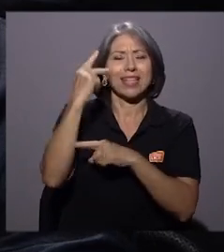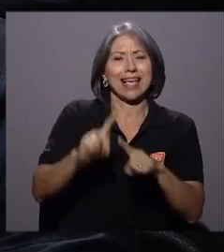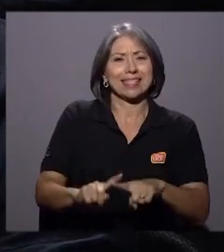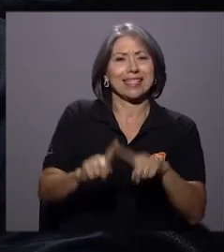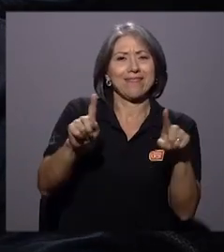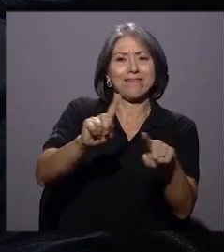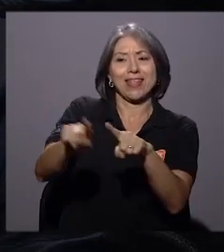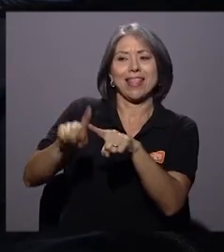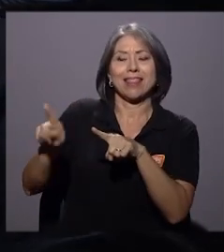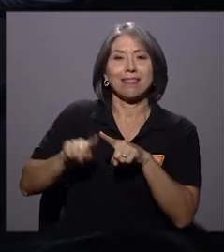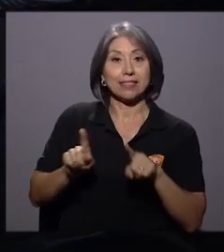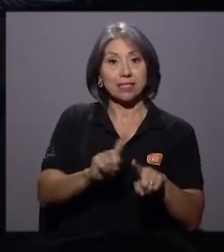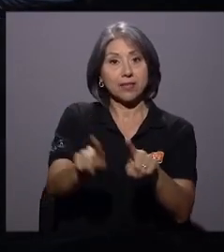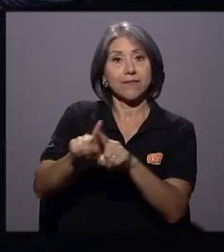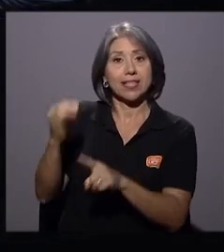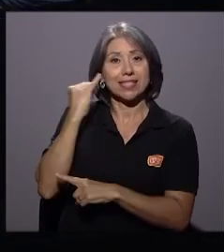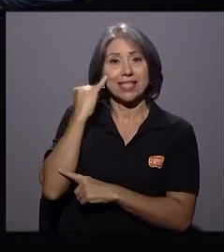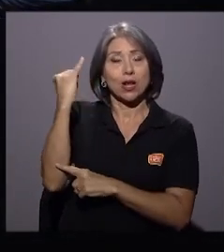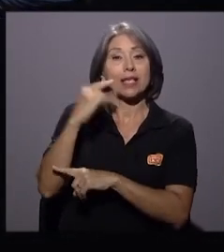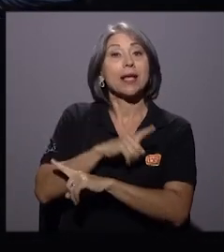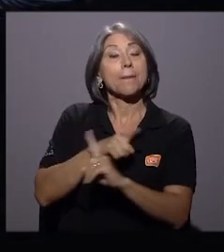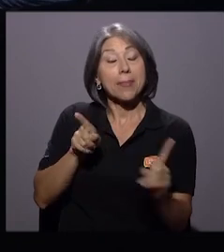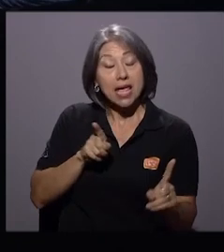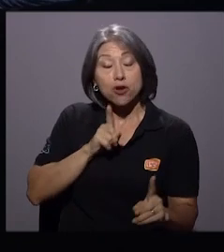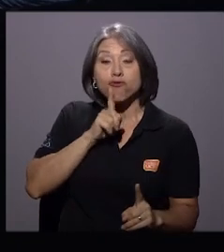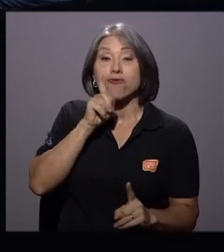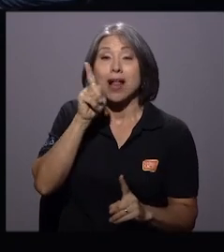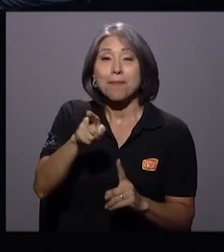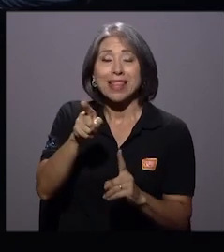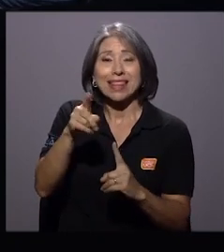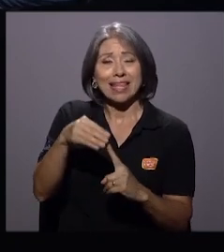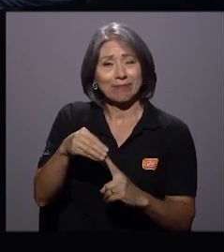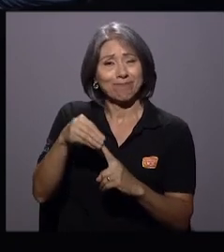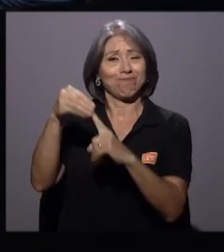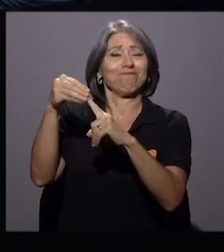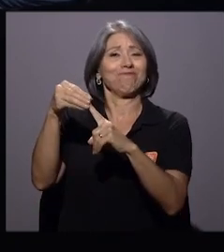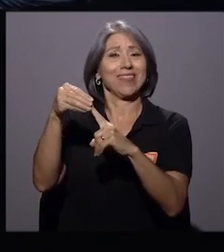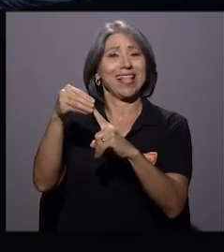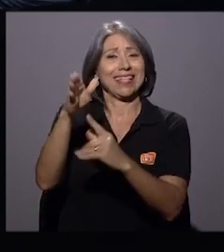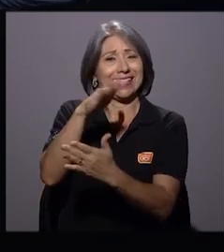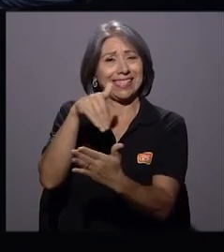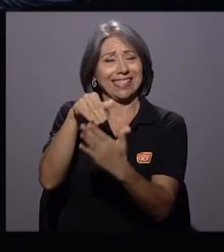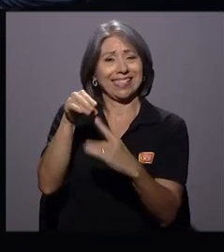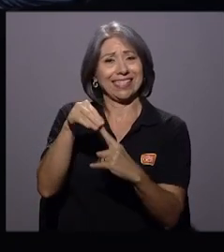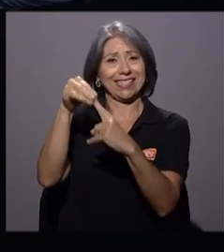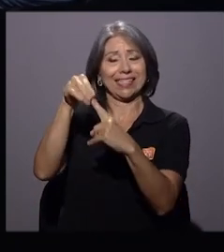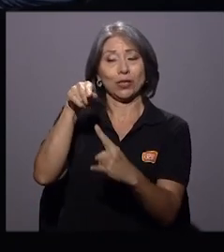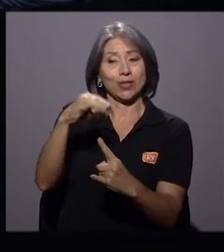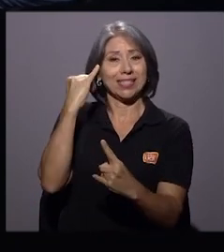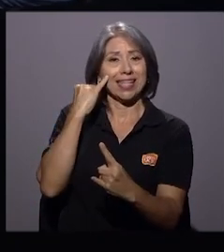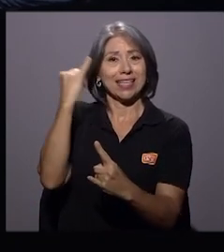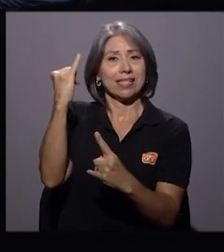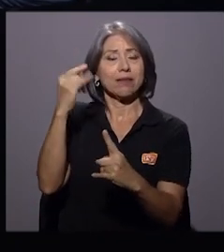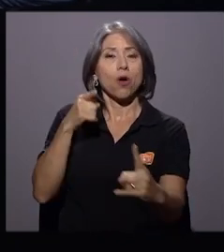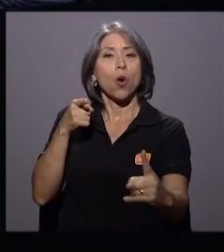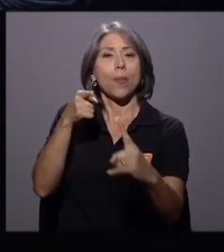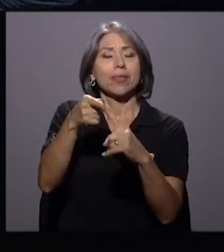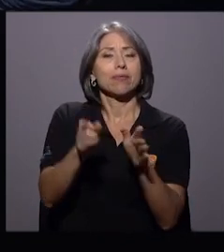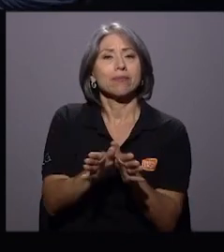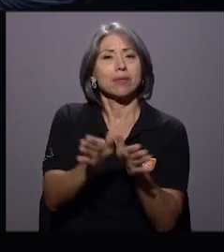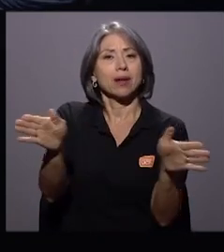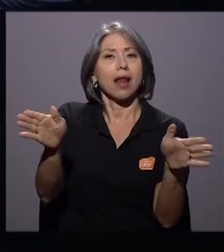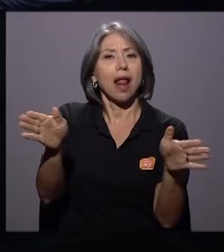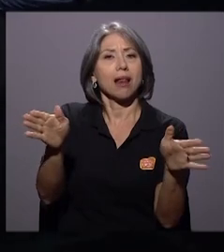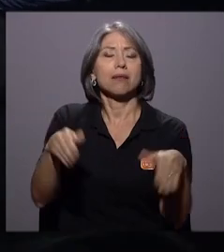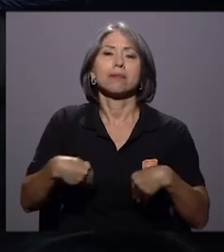aquí el corazón de esta iniciativa pues traía como objetivo general poderle dar oportunidad a los